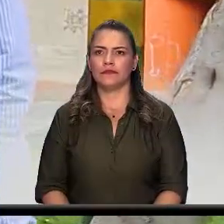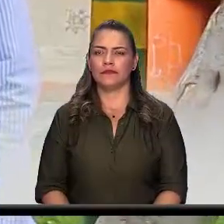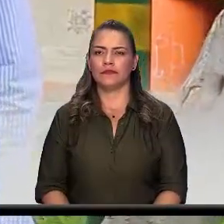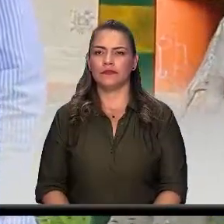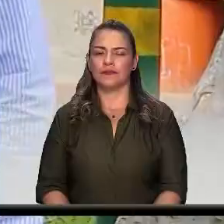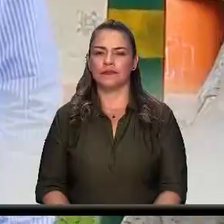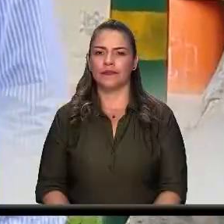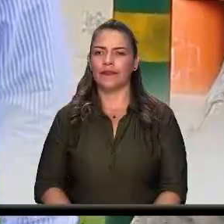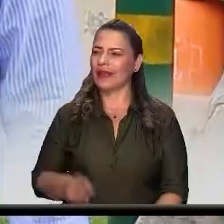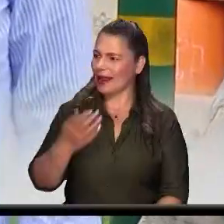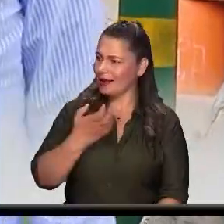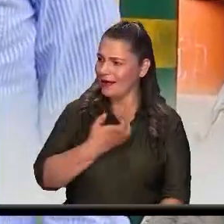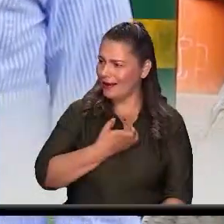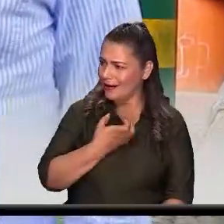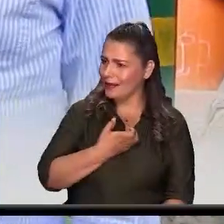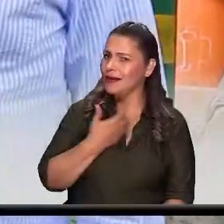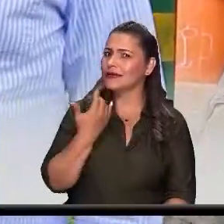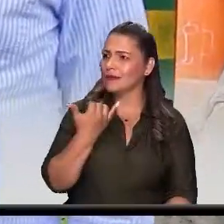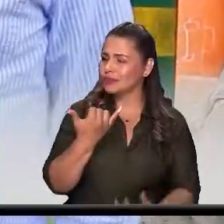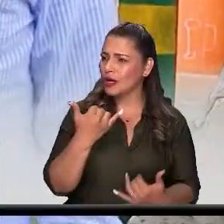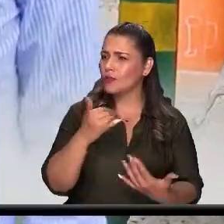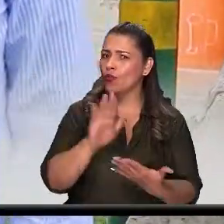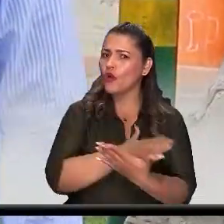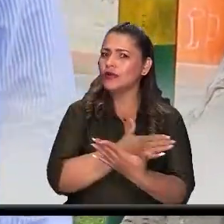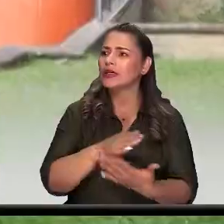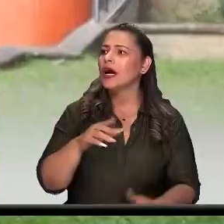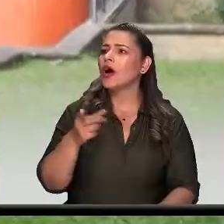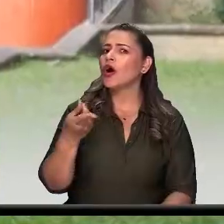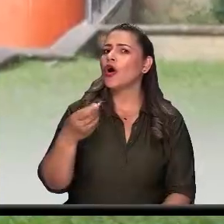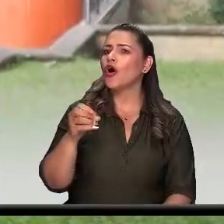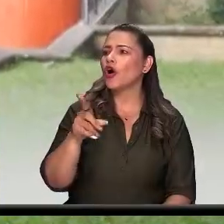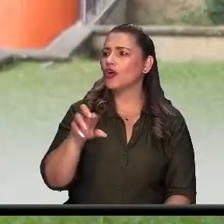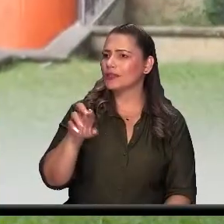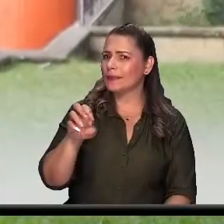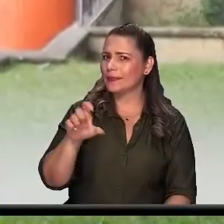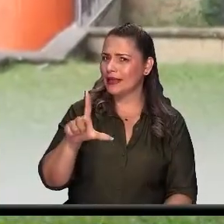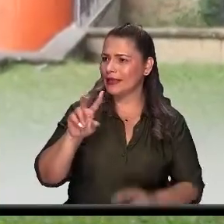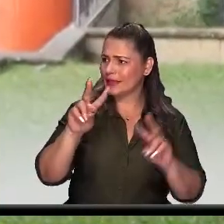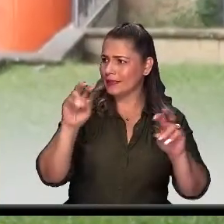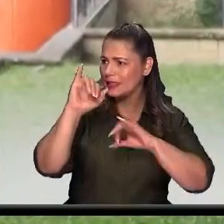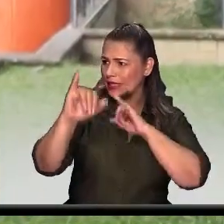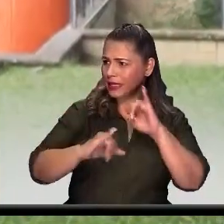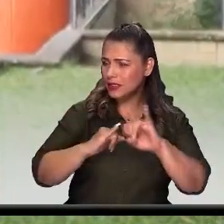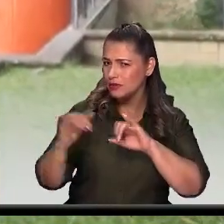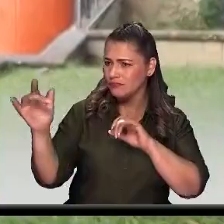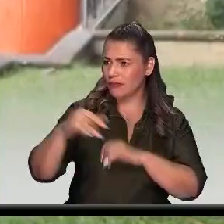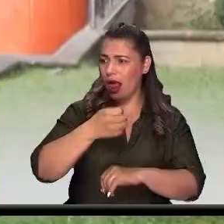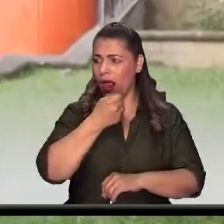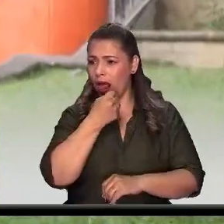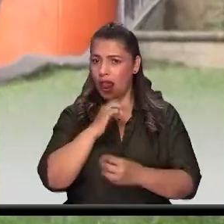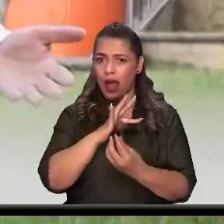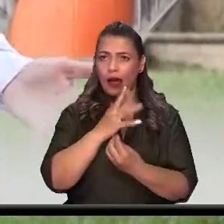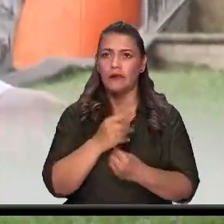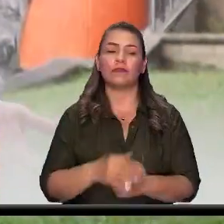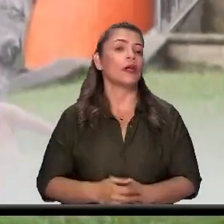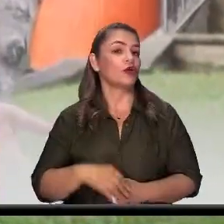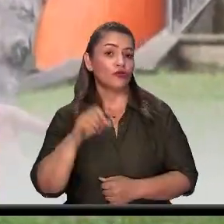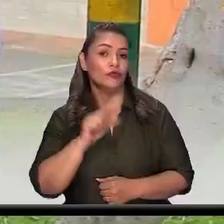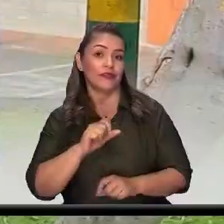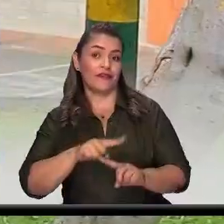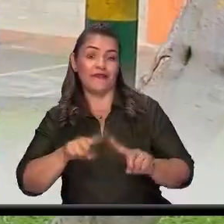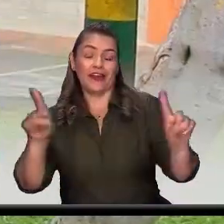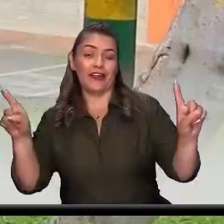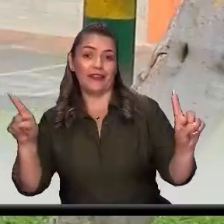Alcalde, también hubo espacio para la música gospel donde estuvieron artistas internacionales. Es un espacio para respetar la diferencia frente a las